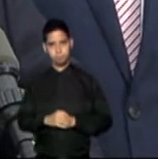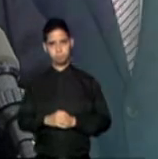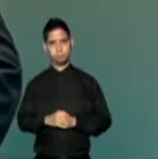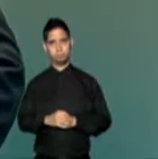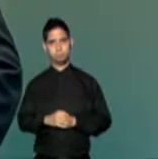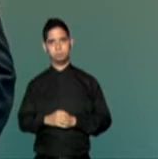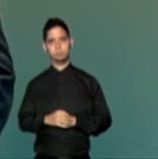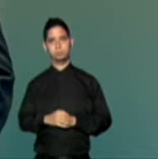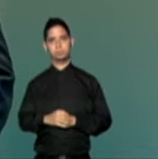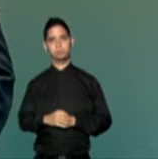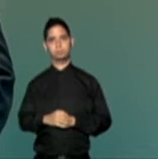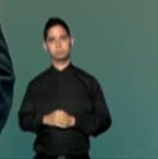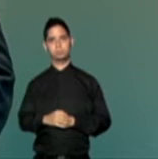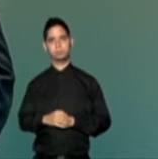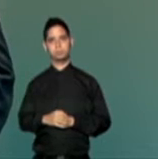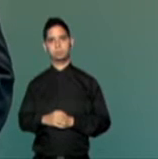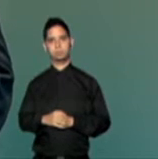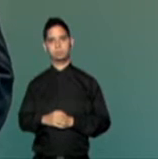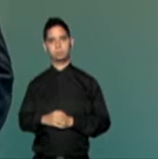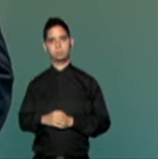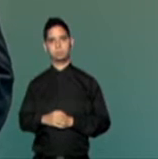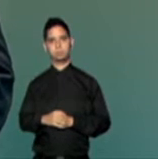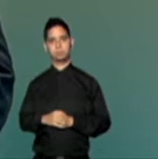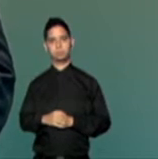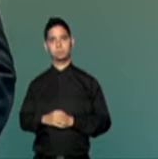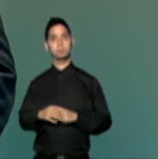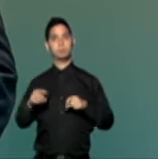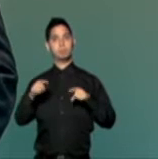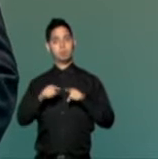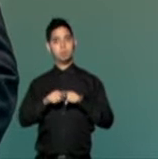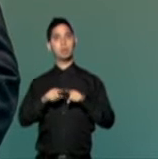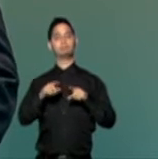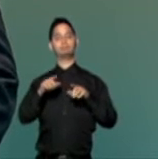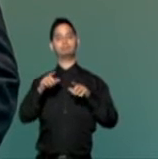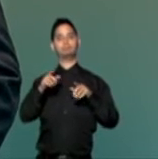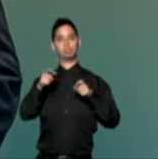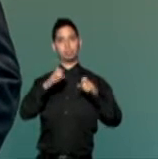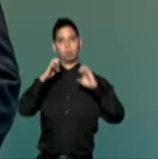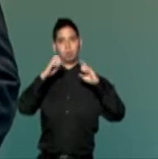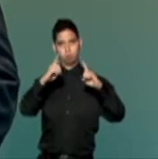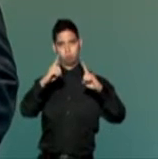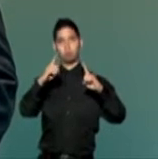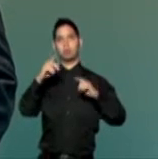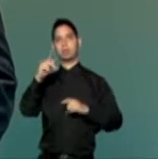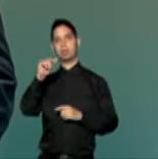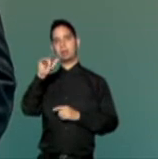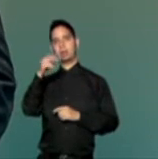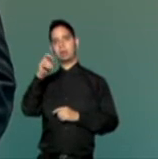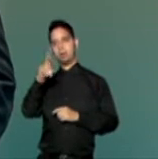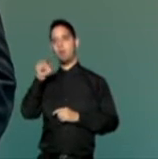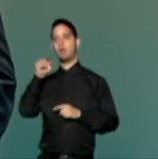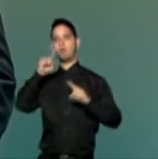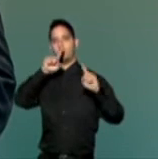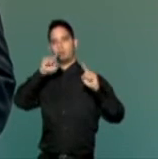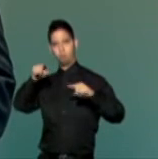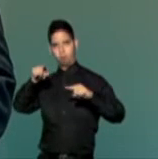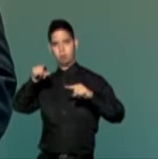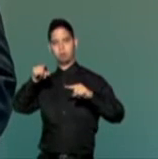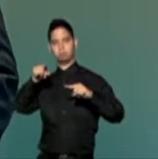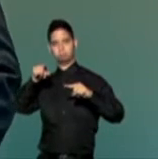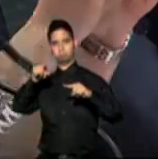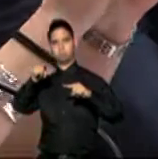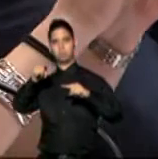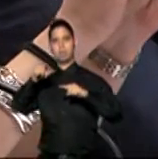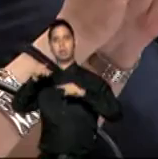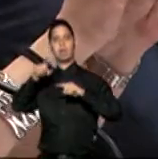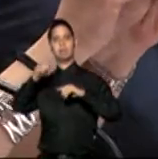Padilla. Mientras la designada secretaria de Educación, Julia Keleger, compareció hoy a las vistas de evaluación que lleva a cabo el Senado antes de su